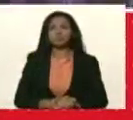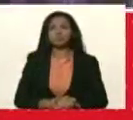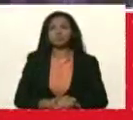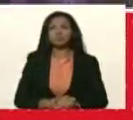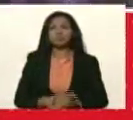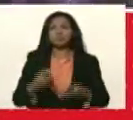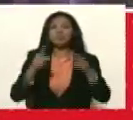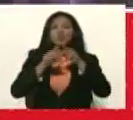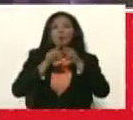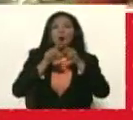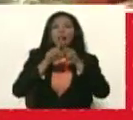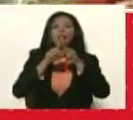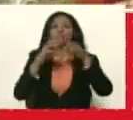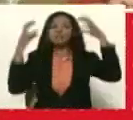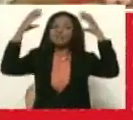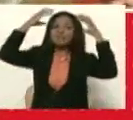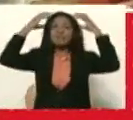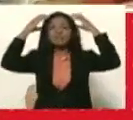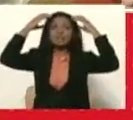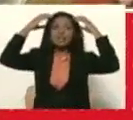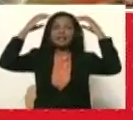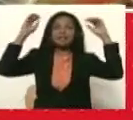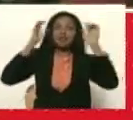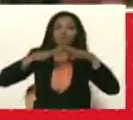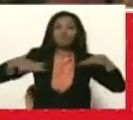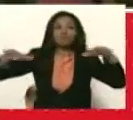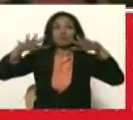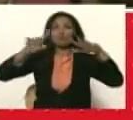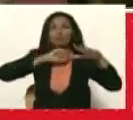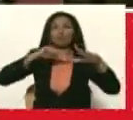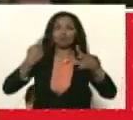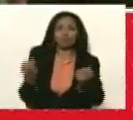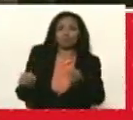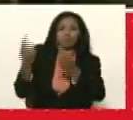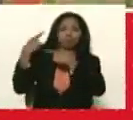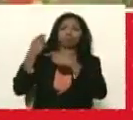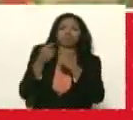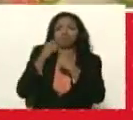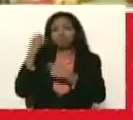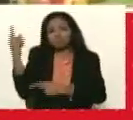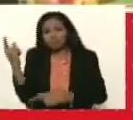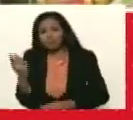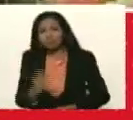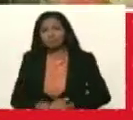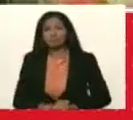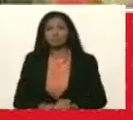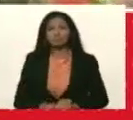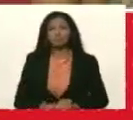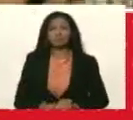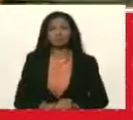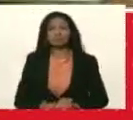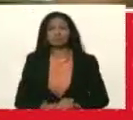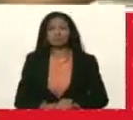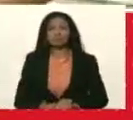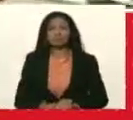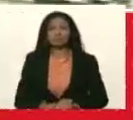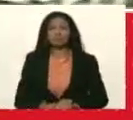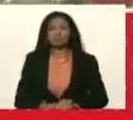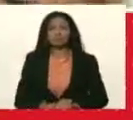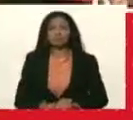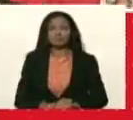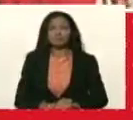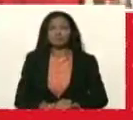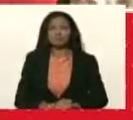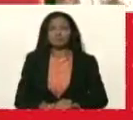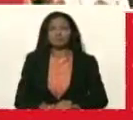Disneylandia no las echamos pues se queda corta Disneylandia la